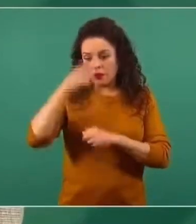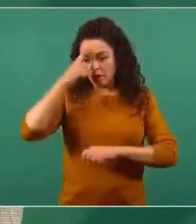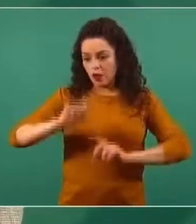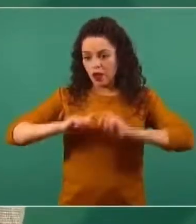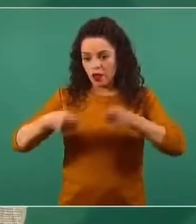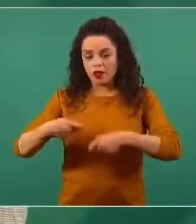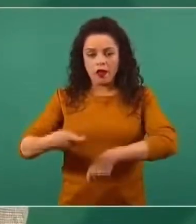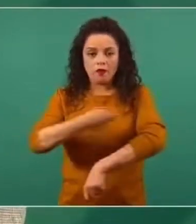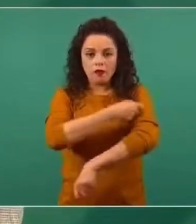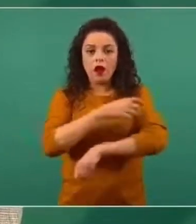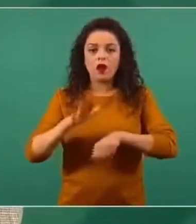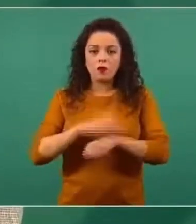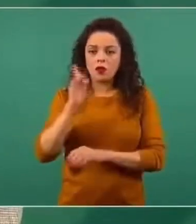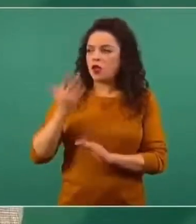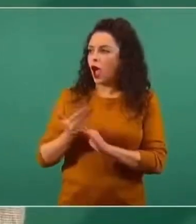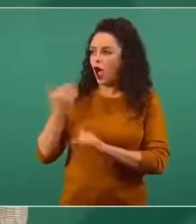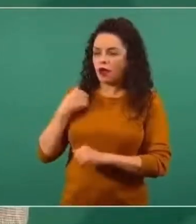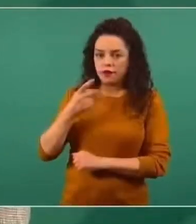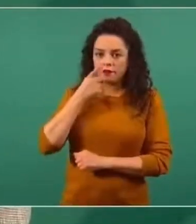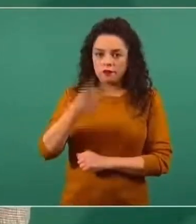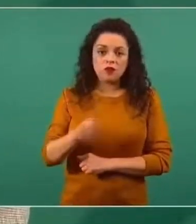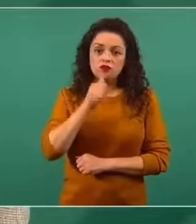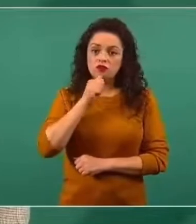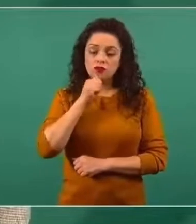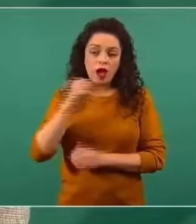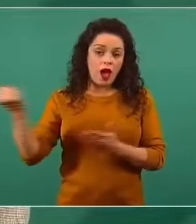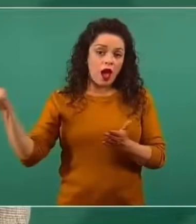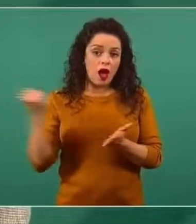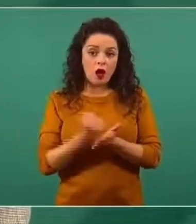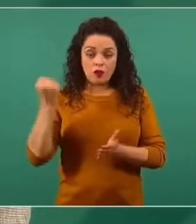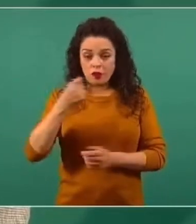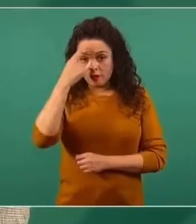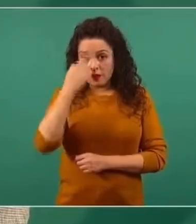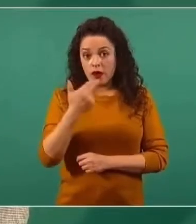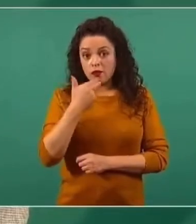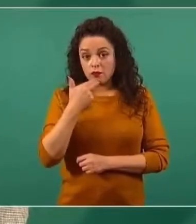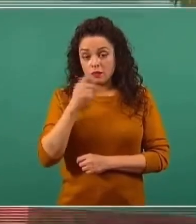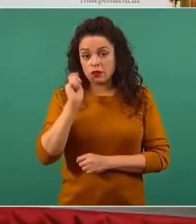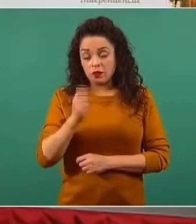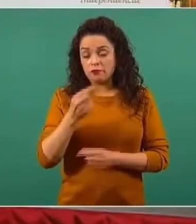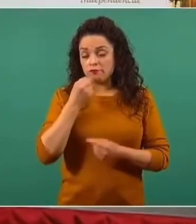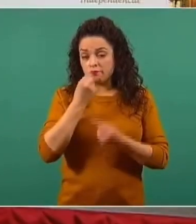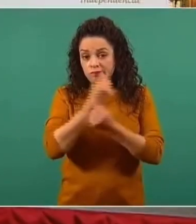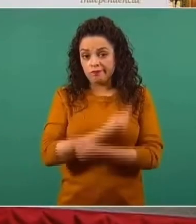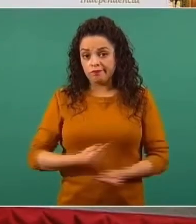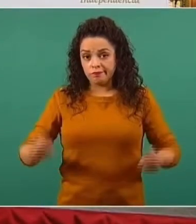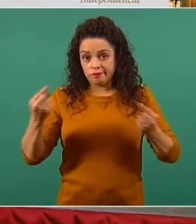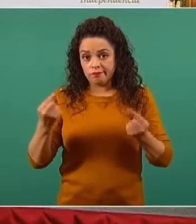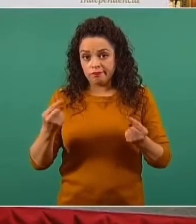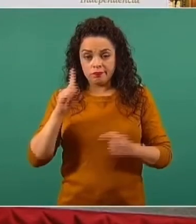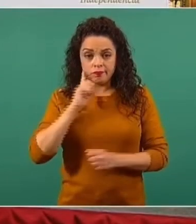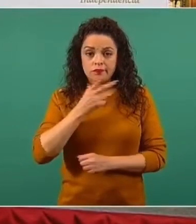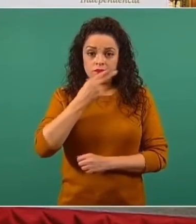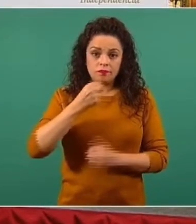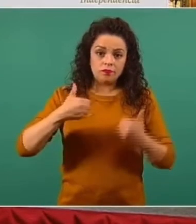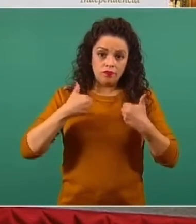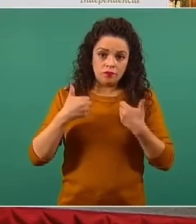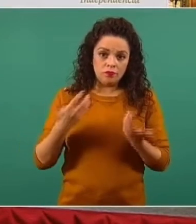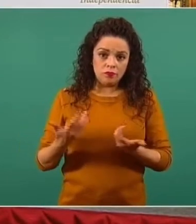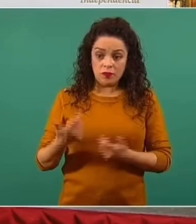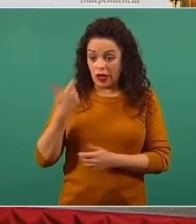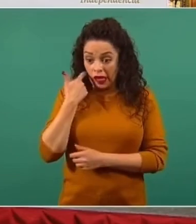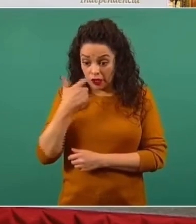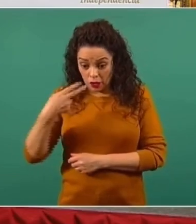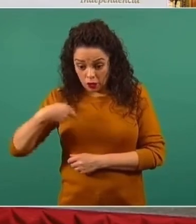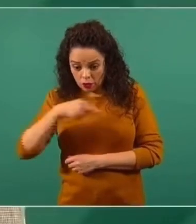lo que hemos comentado en otras ocasiones, no están autorizadas para su uso en niñas y niños, no porque no queramos, sino porque